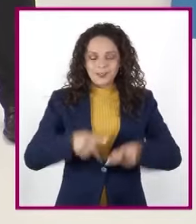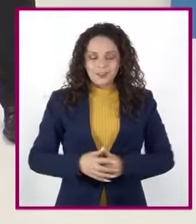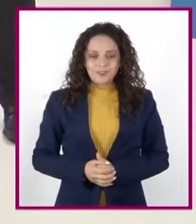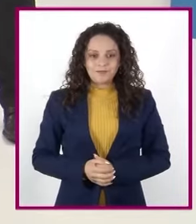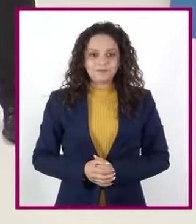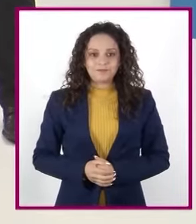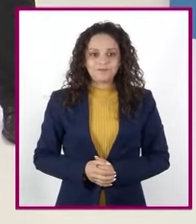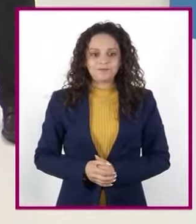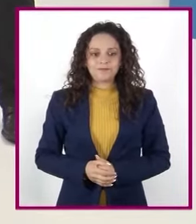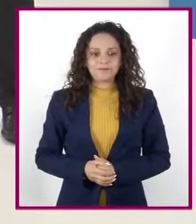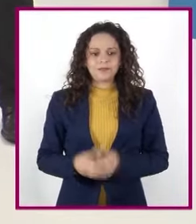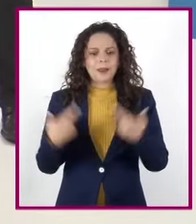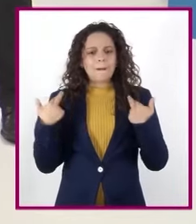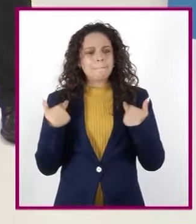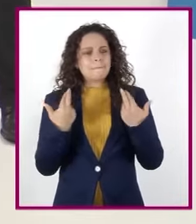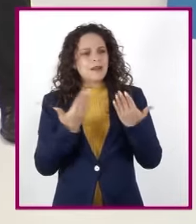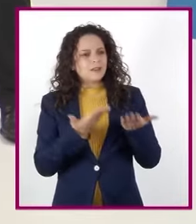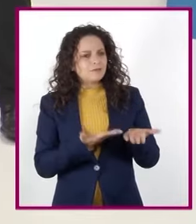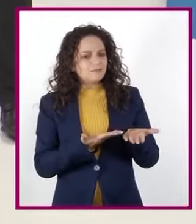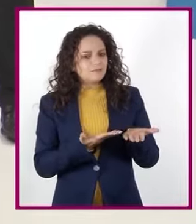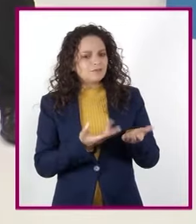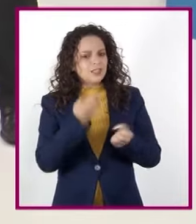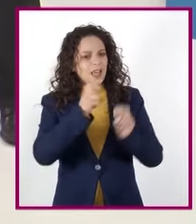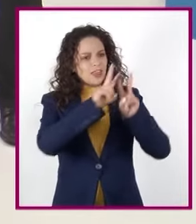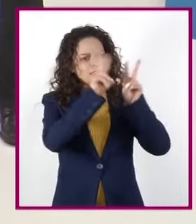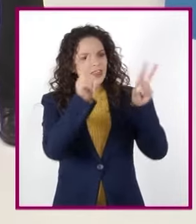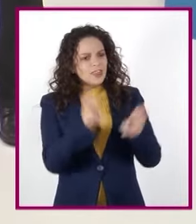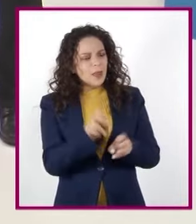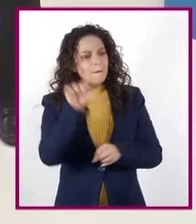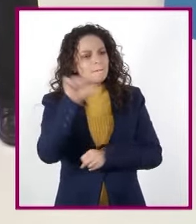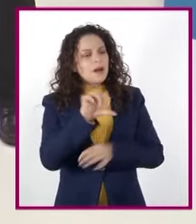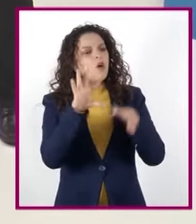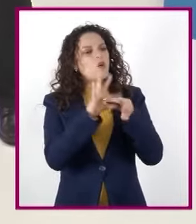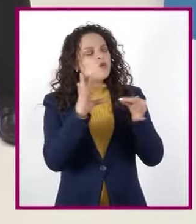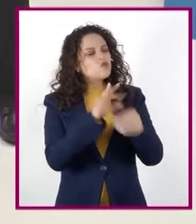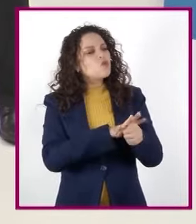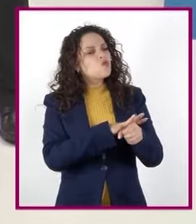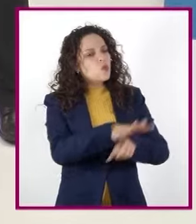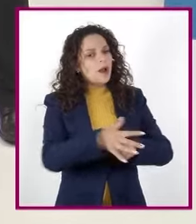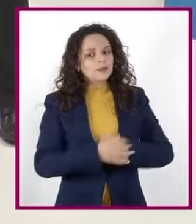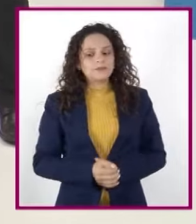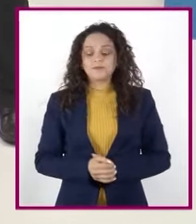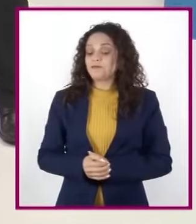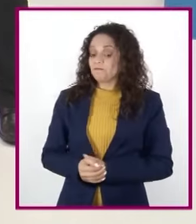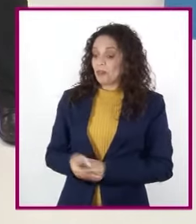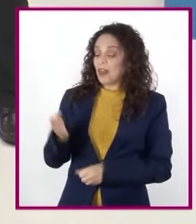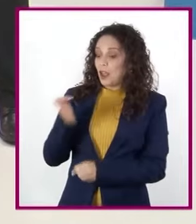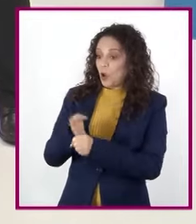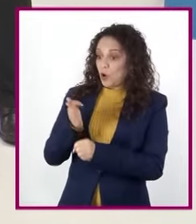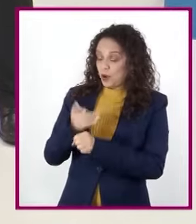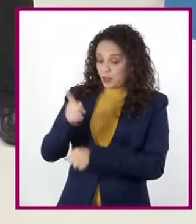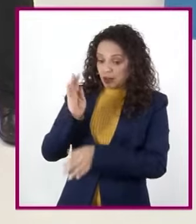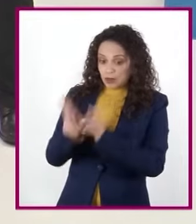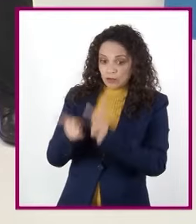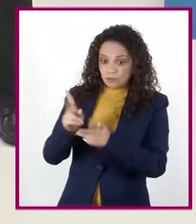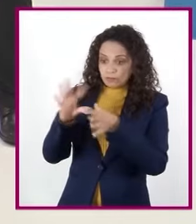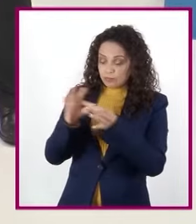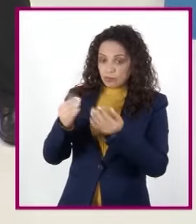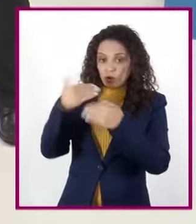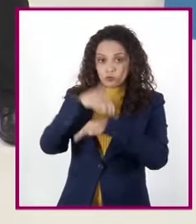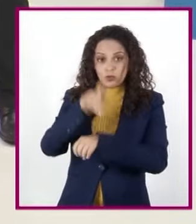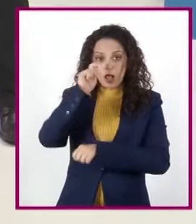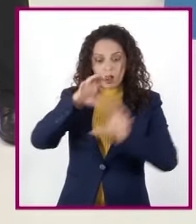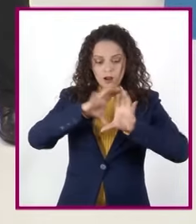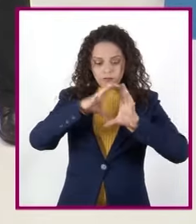Maestro, ¿de qué tema nos salvará el día de hoy? En esta sesión platicaremos acerca de las capas de la atmósfera,